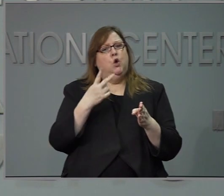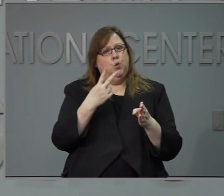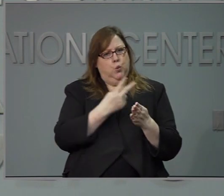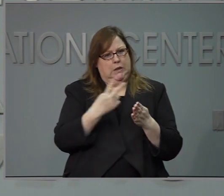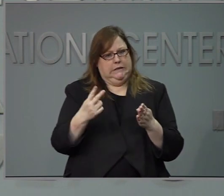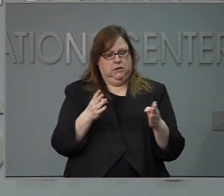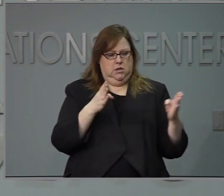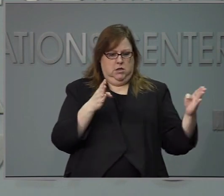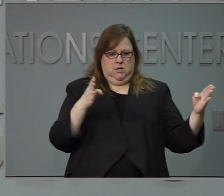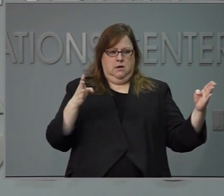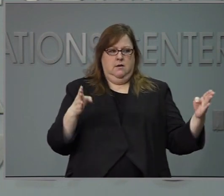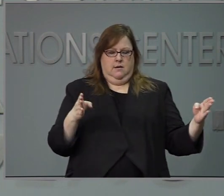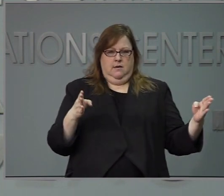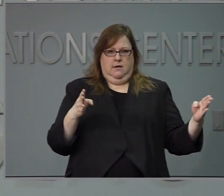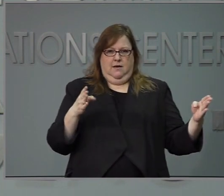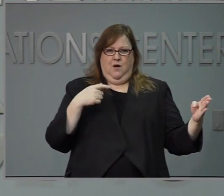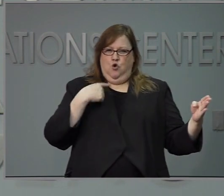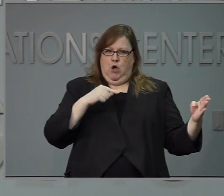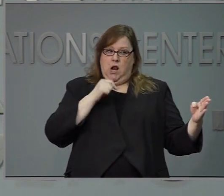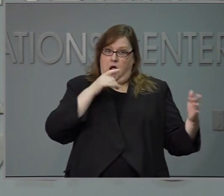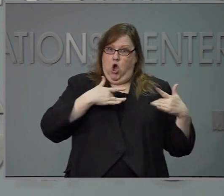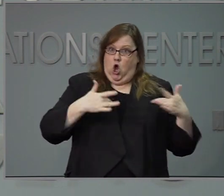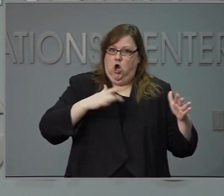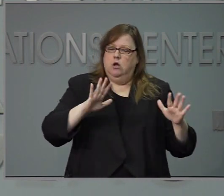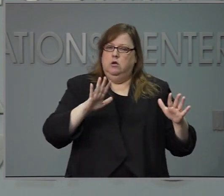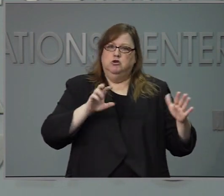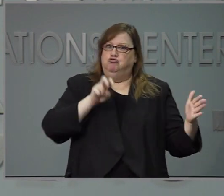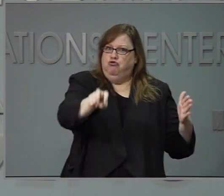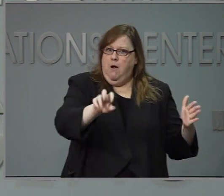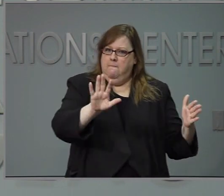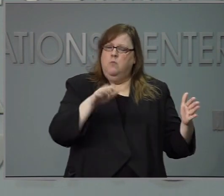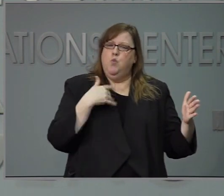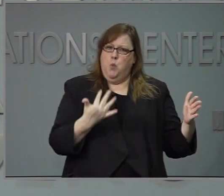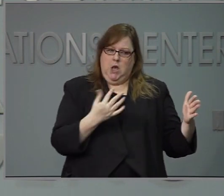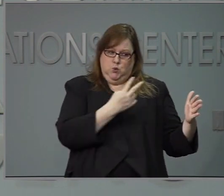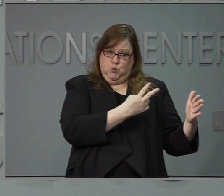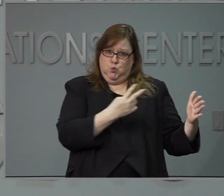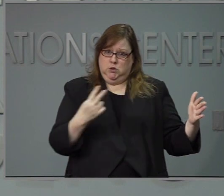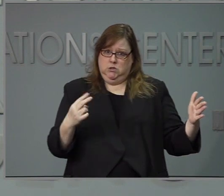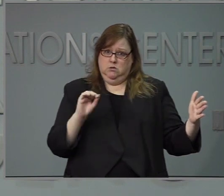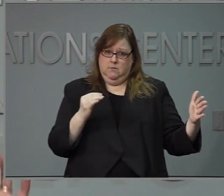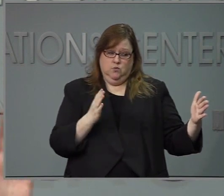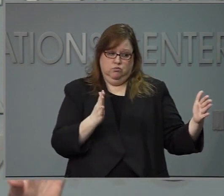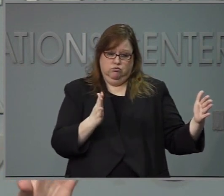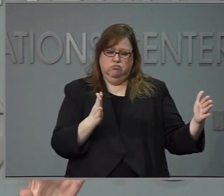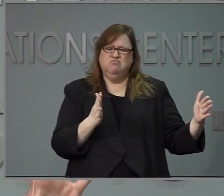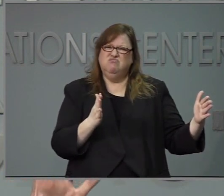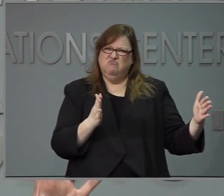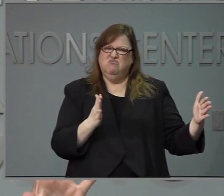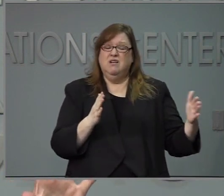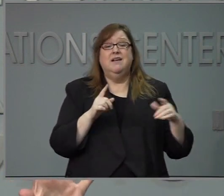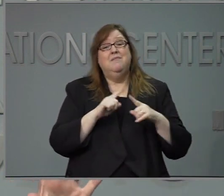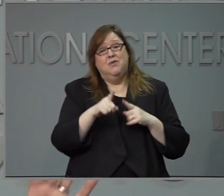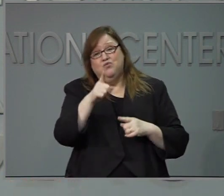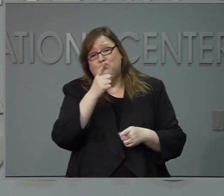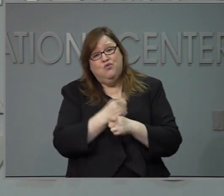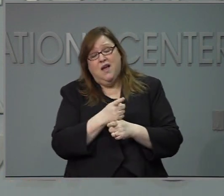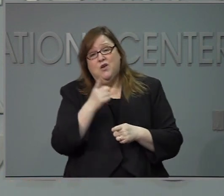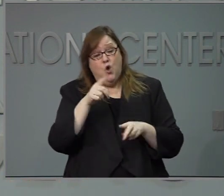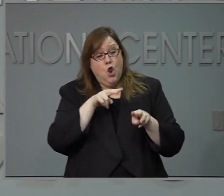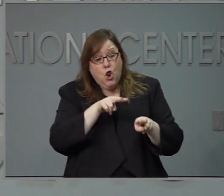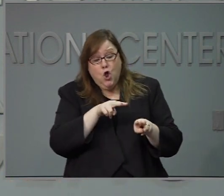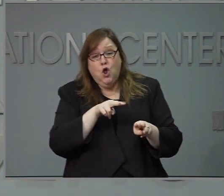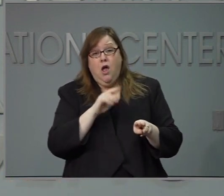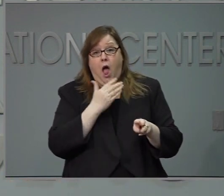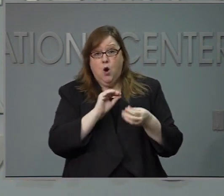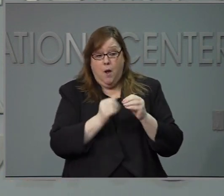Así que no nos queremos enfocar demasiado en esto pero cuando. Uno de lo que está sucediendo en el resto del país.